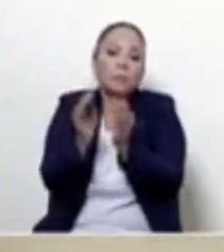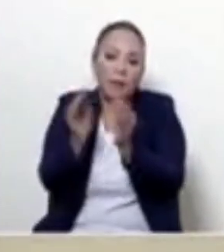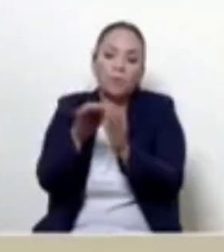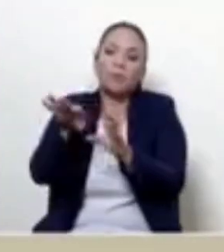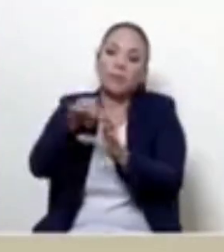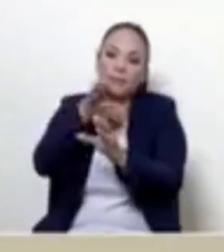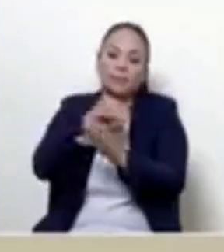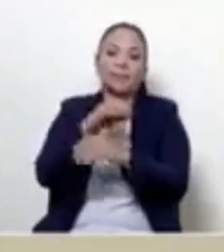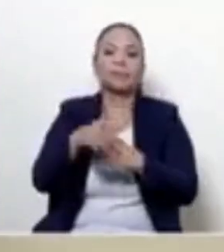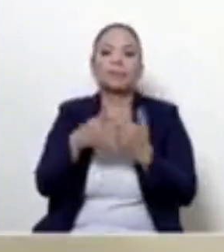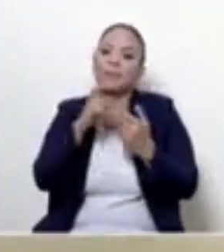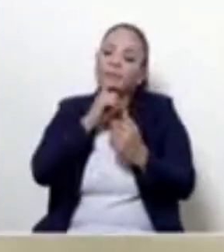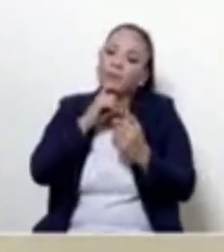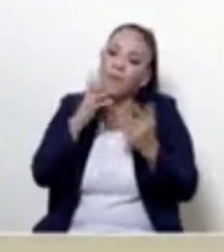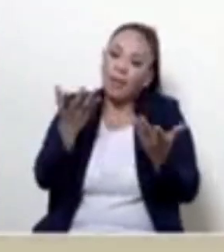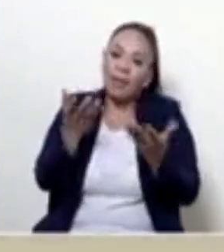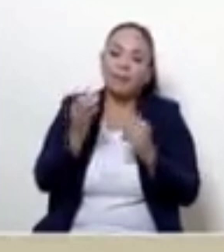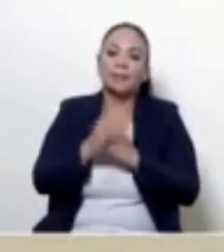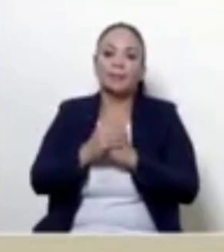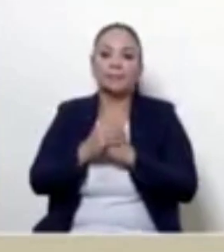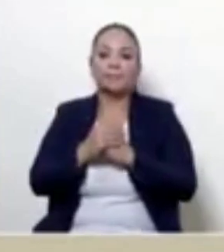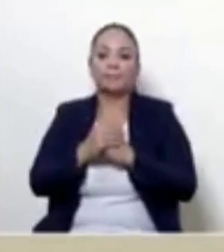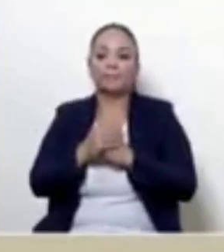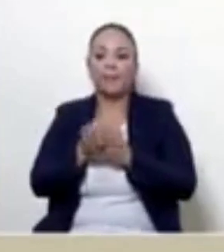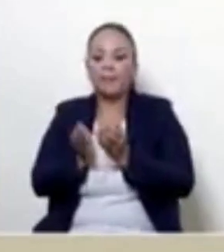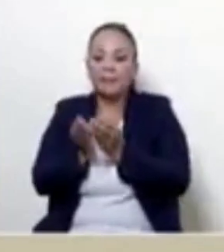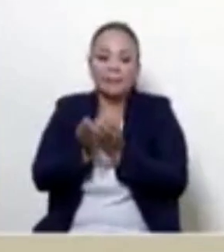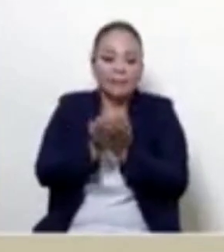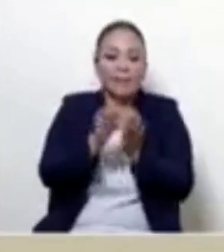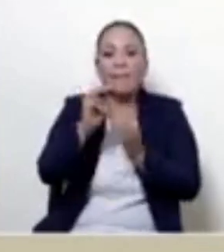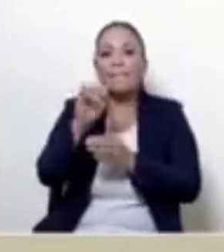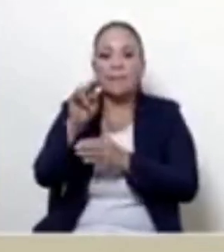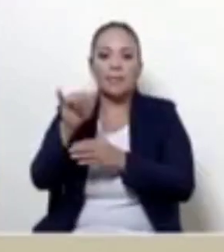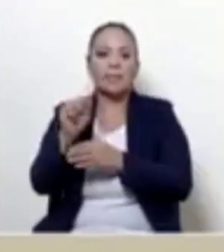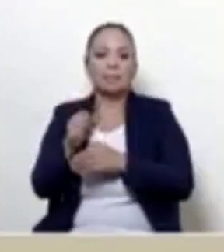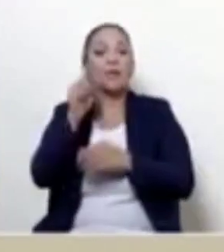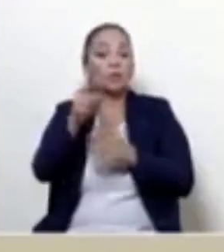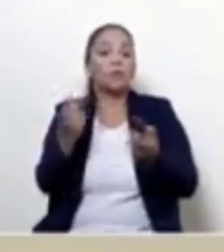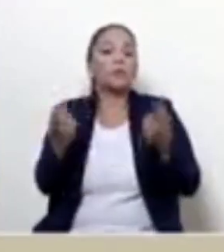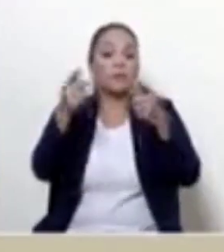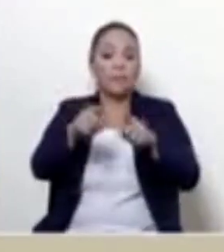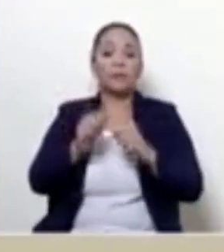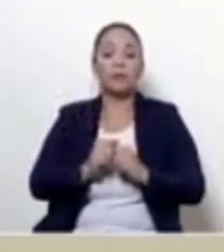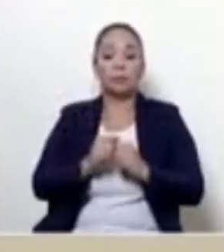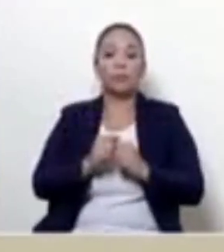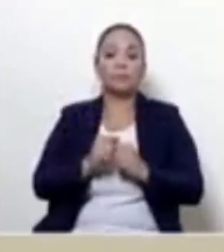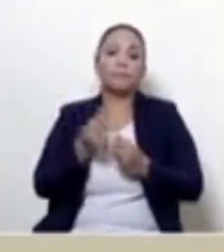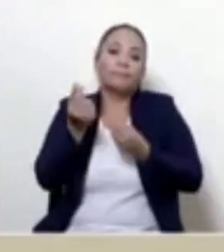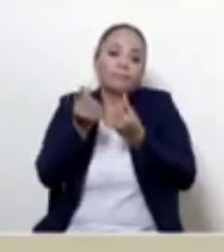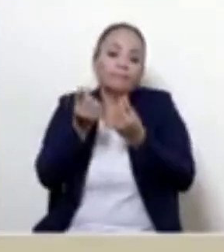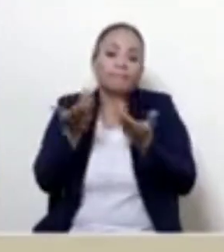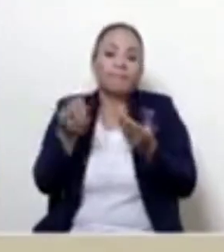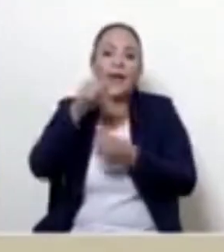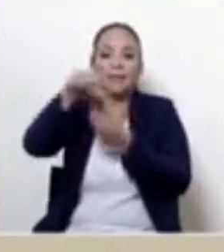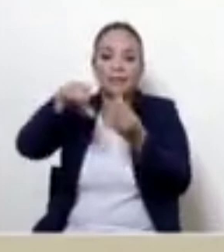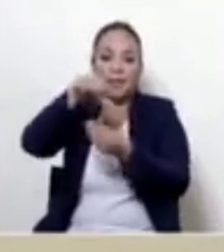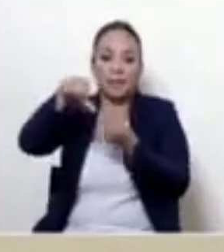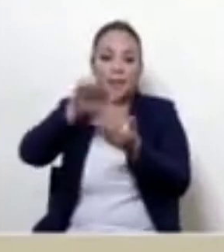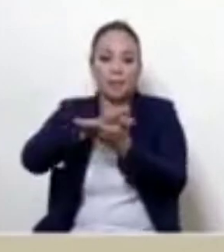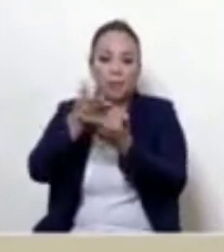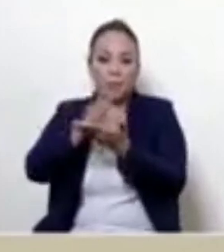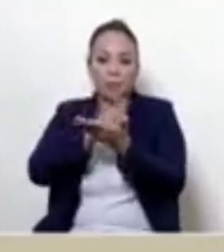dificultades de navegación de las minas. Eso es que está pasando con el precio del aceite de cocina. Entonces,